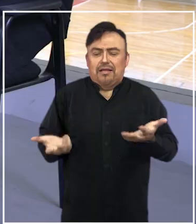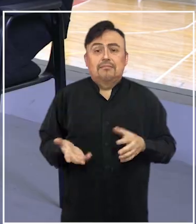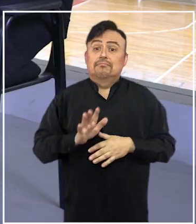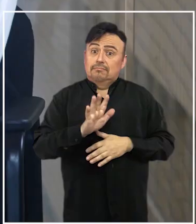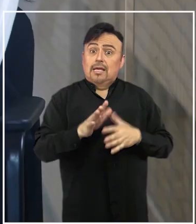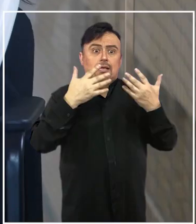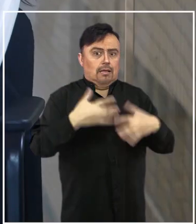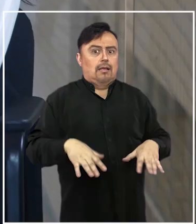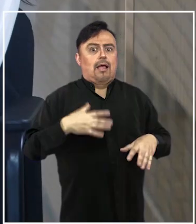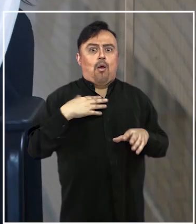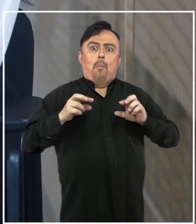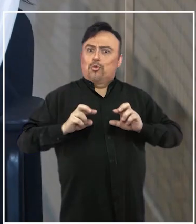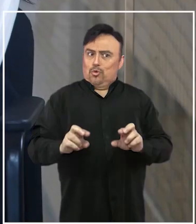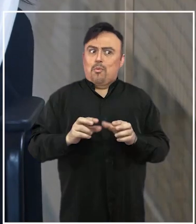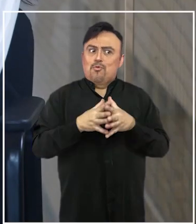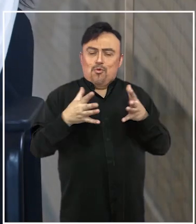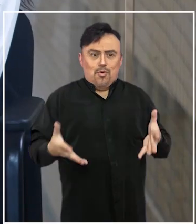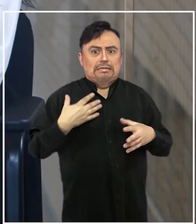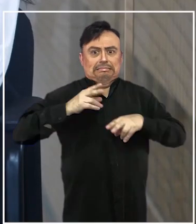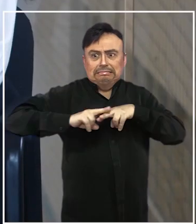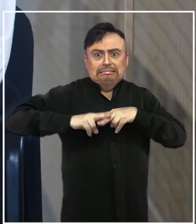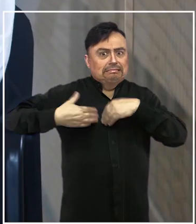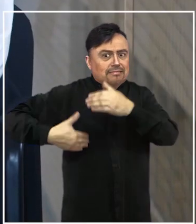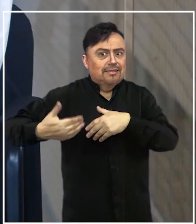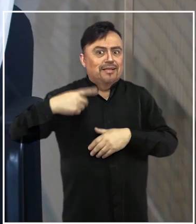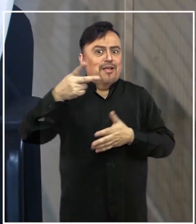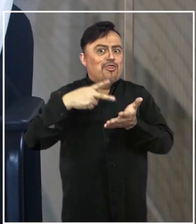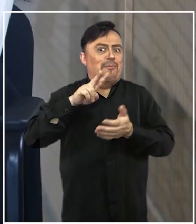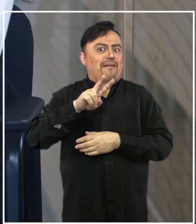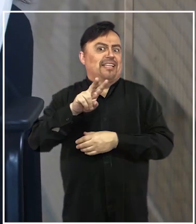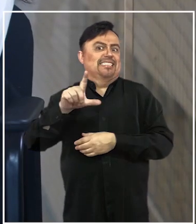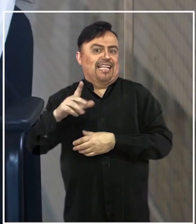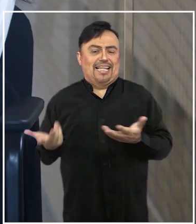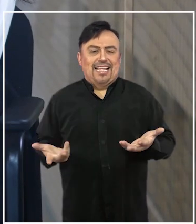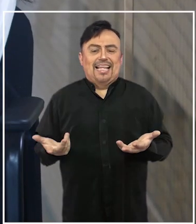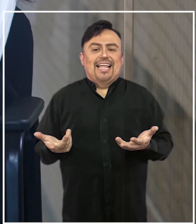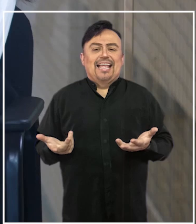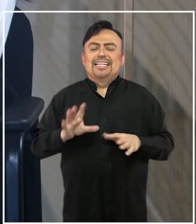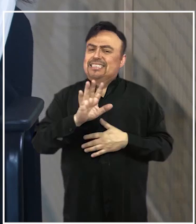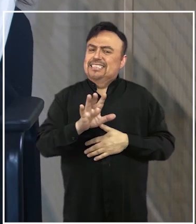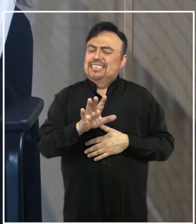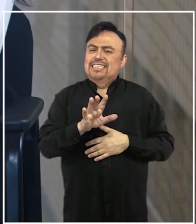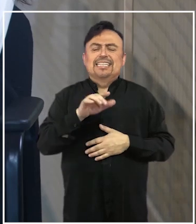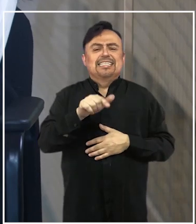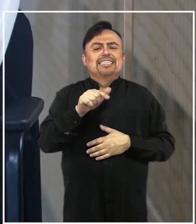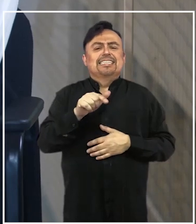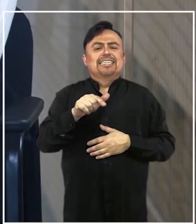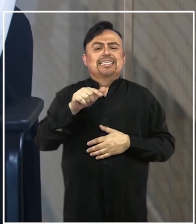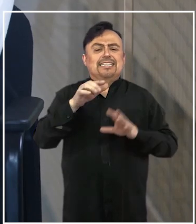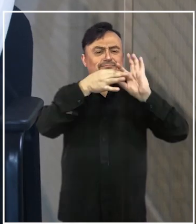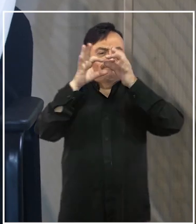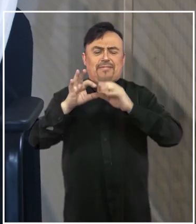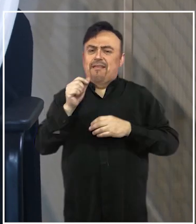sea, tenemos bastantes oportunidades de ir preparándonos para llegar al 2027. Así es. Y de cara a esas Olimpiadas que